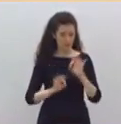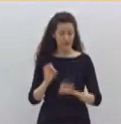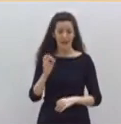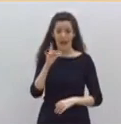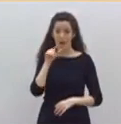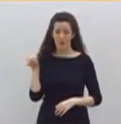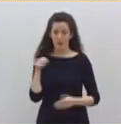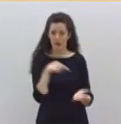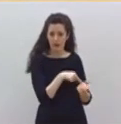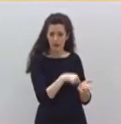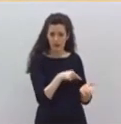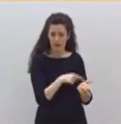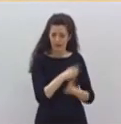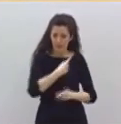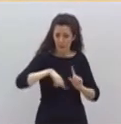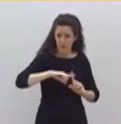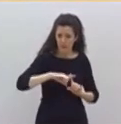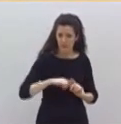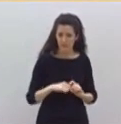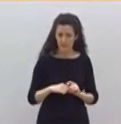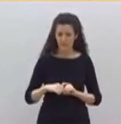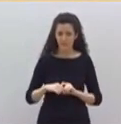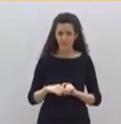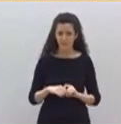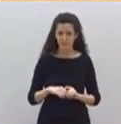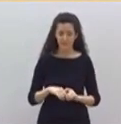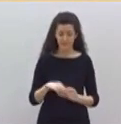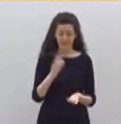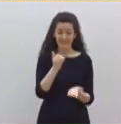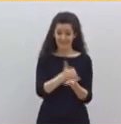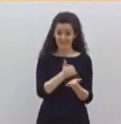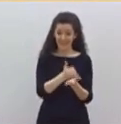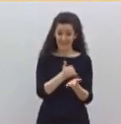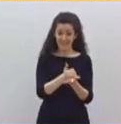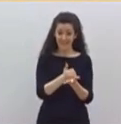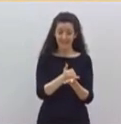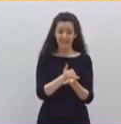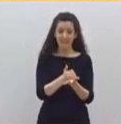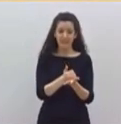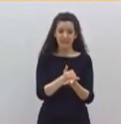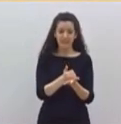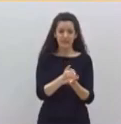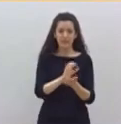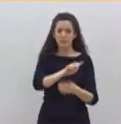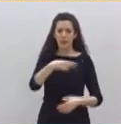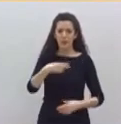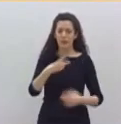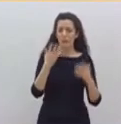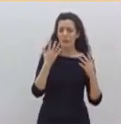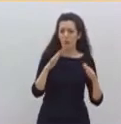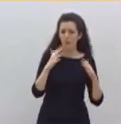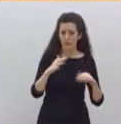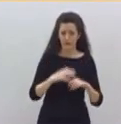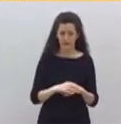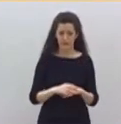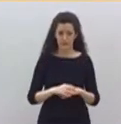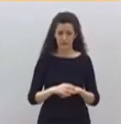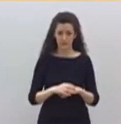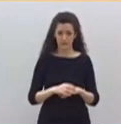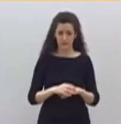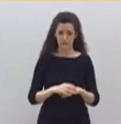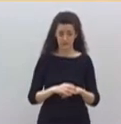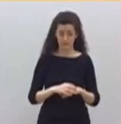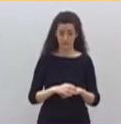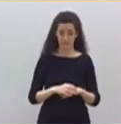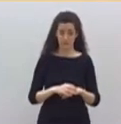¿Dónde están los resultados de estos test y de la seroprevalencia? ¿Creen que es lógico venir 45 días después a decir que van a hacer